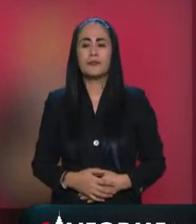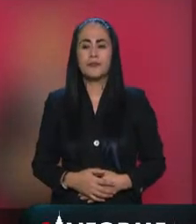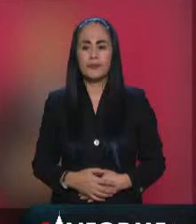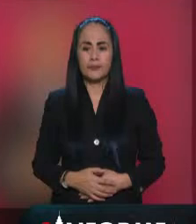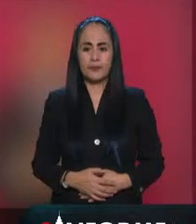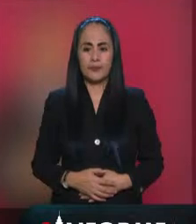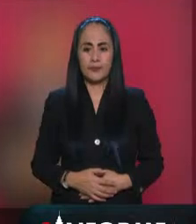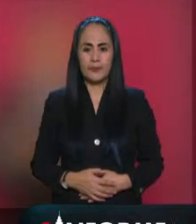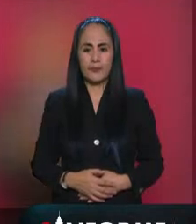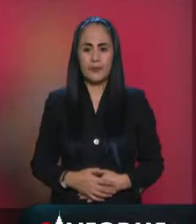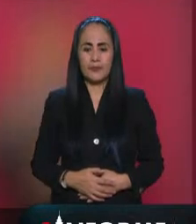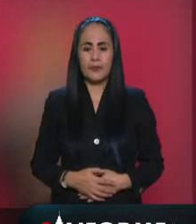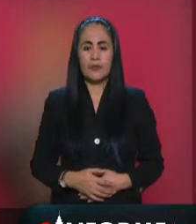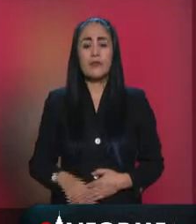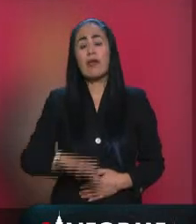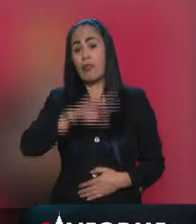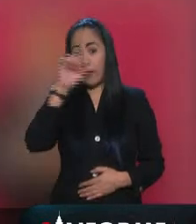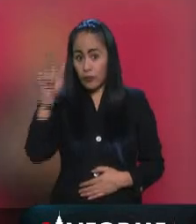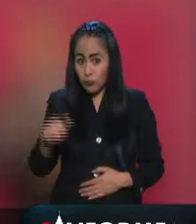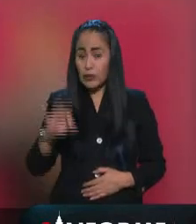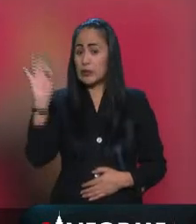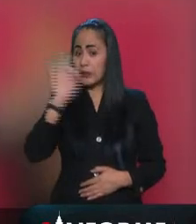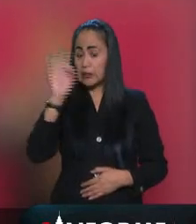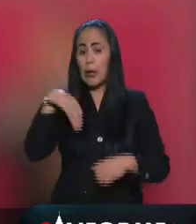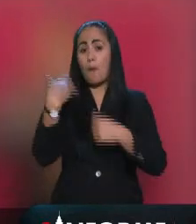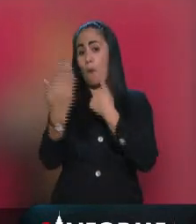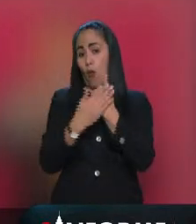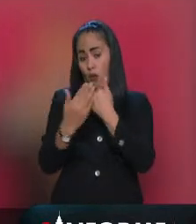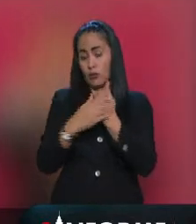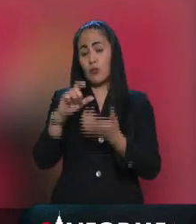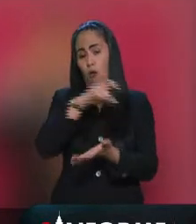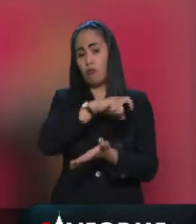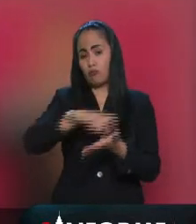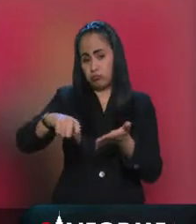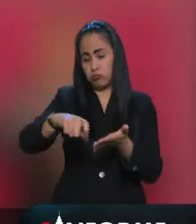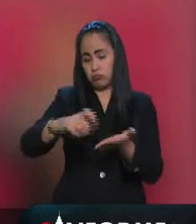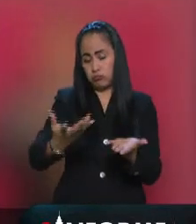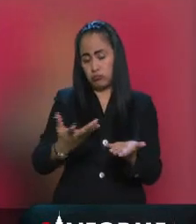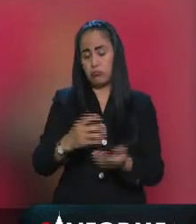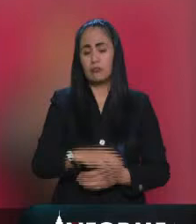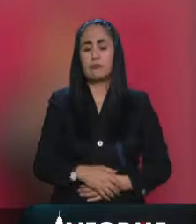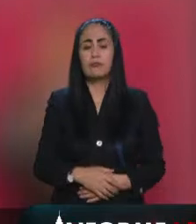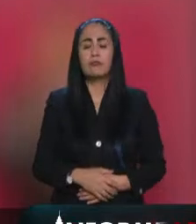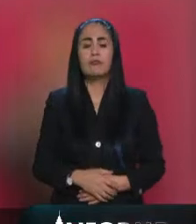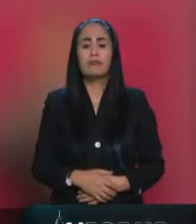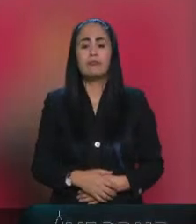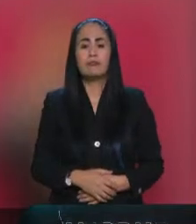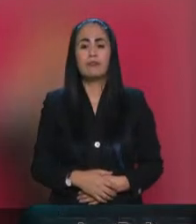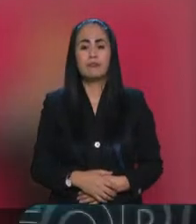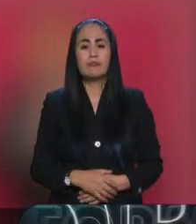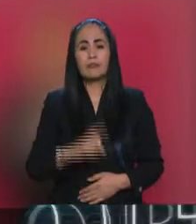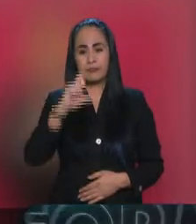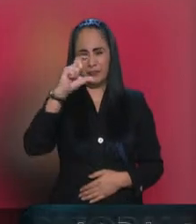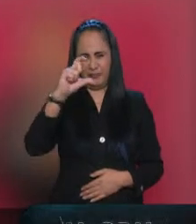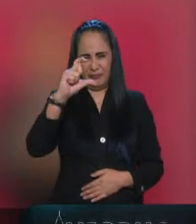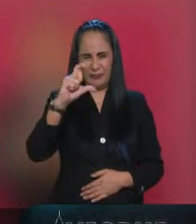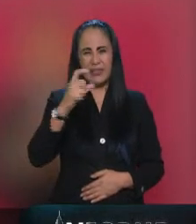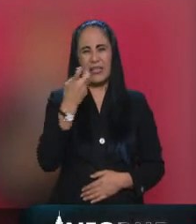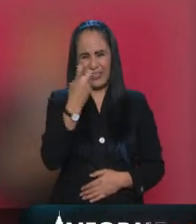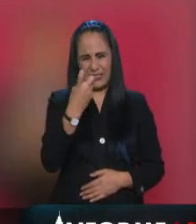posible se adquiere. Se habló sobre este medicamento,